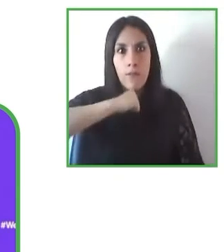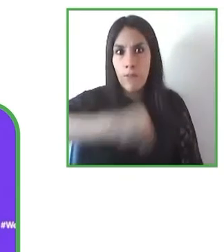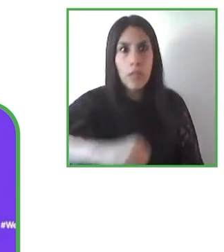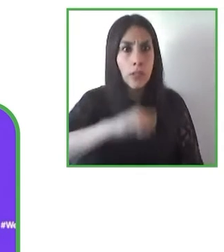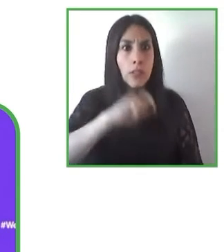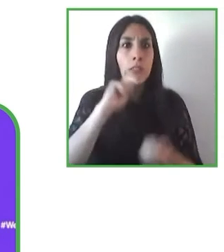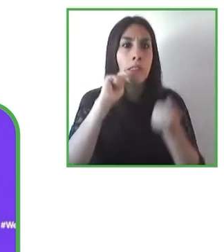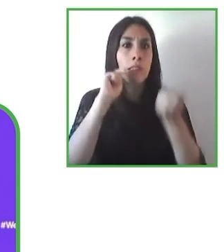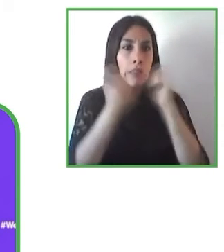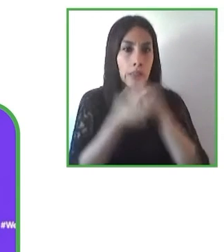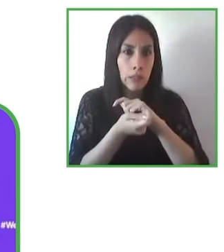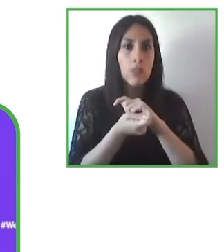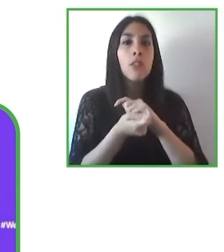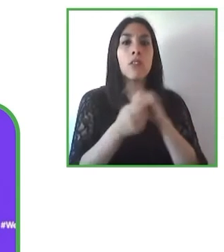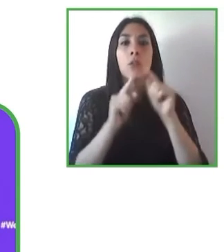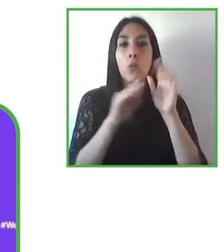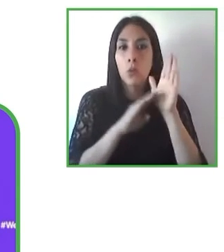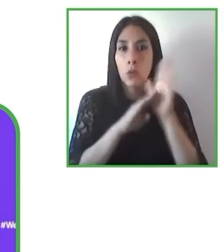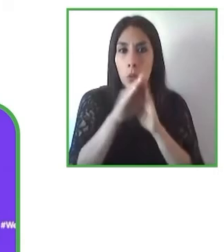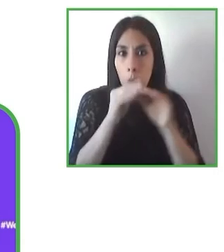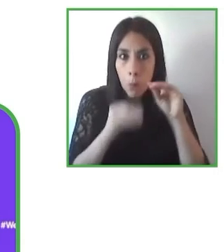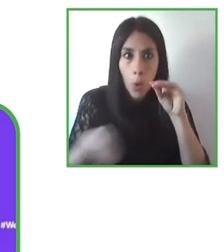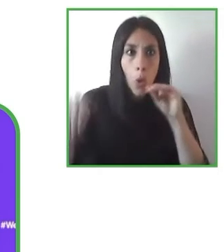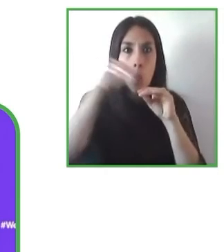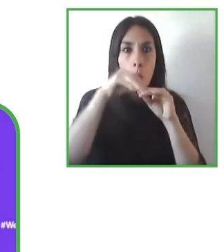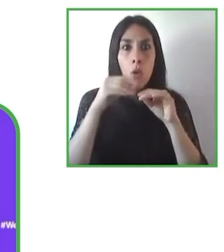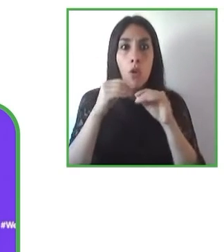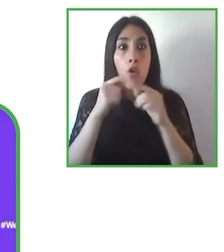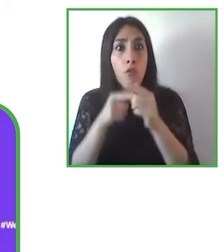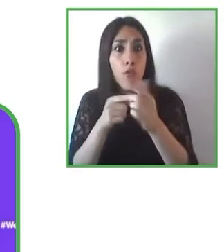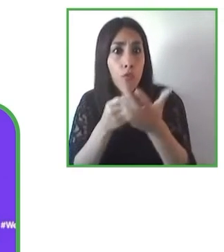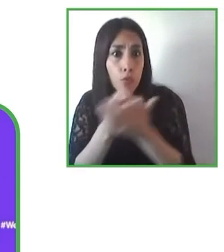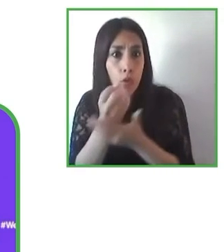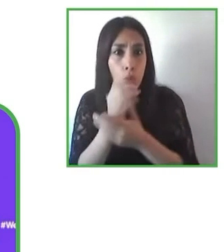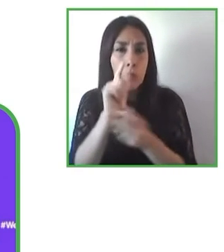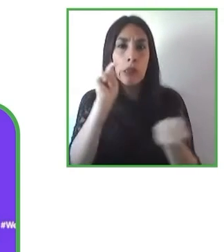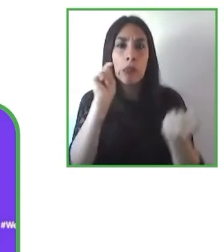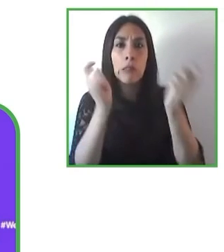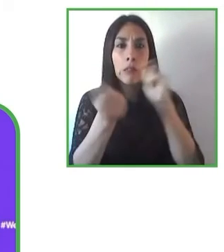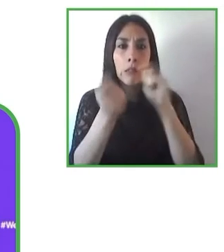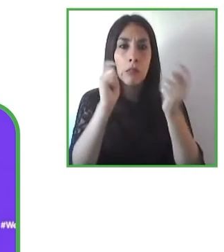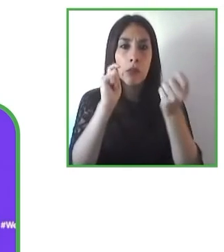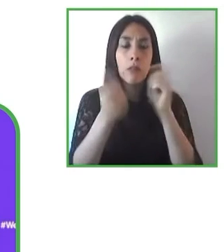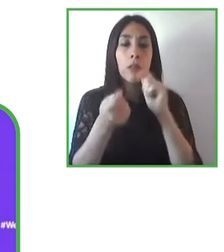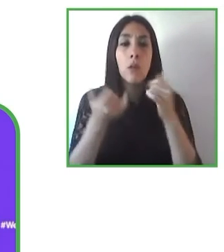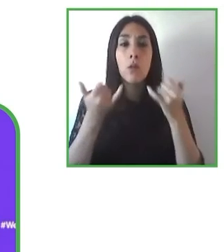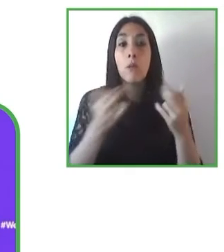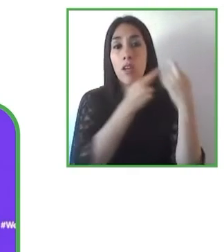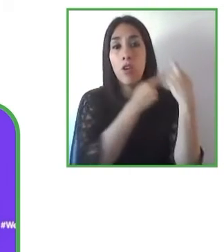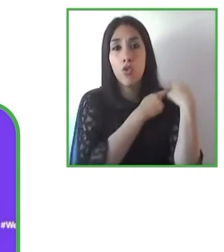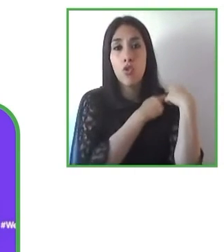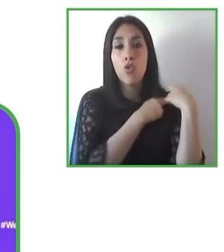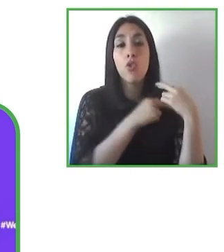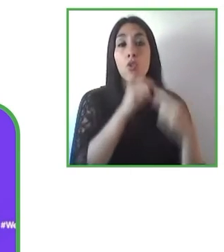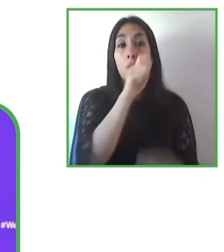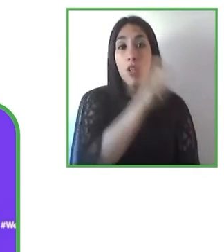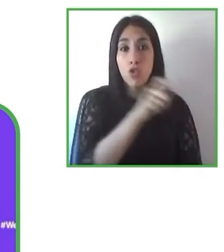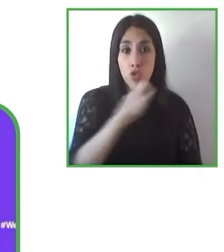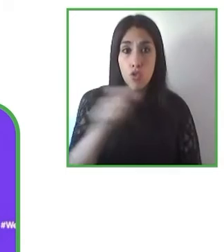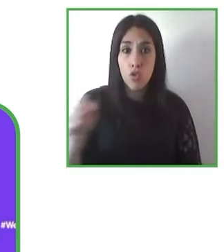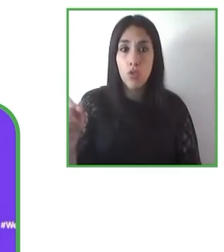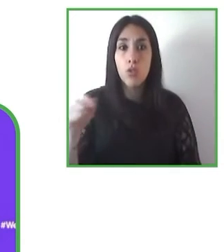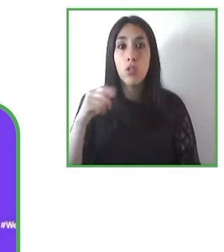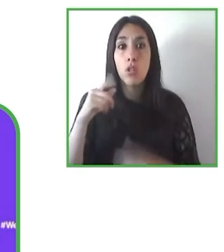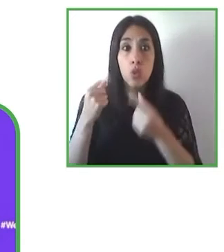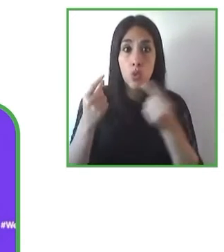se crea en formato digital entonces es la responsabilidad de todos hacer que esta información es accesible